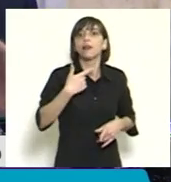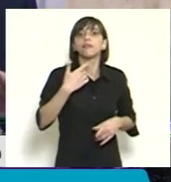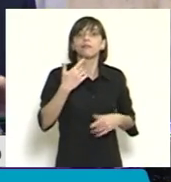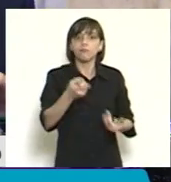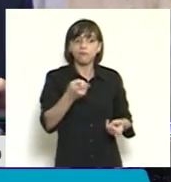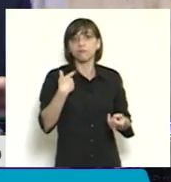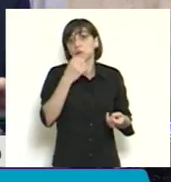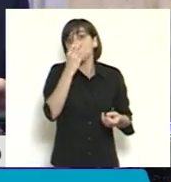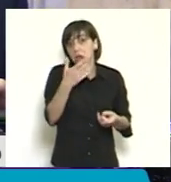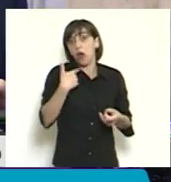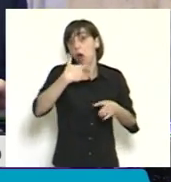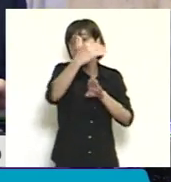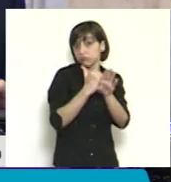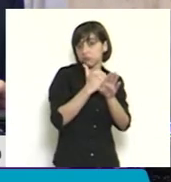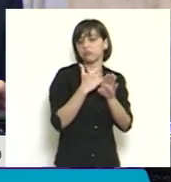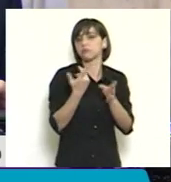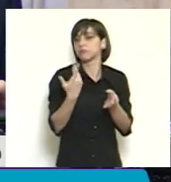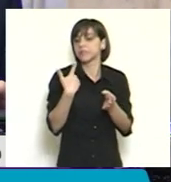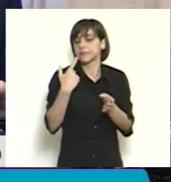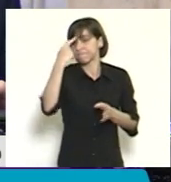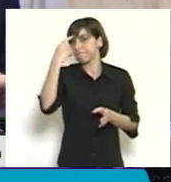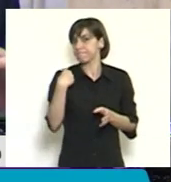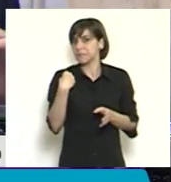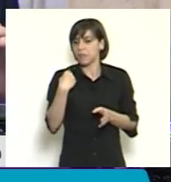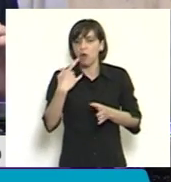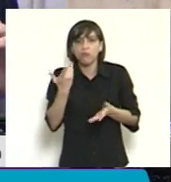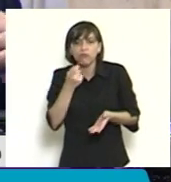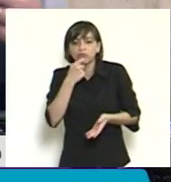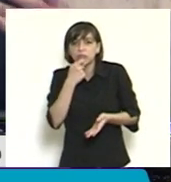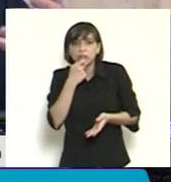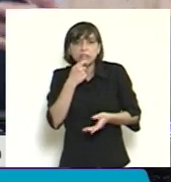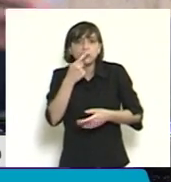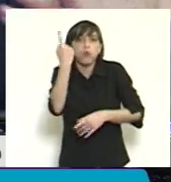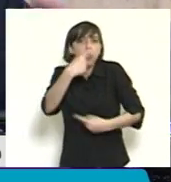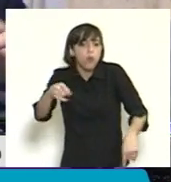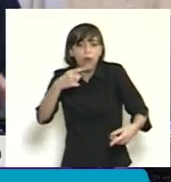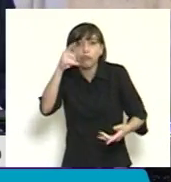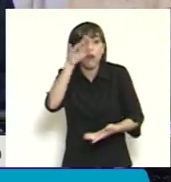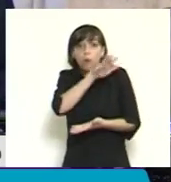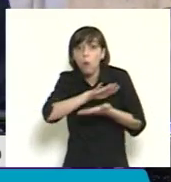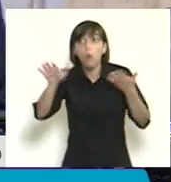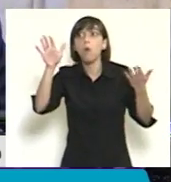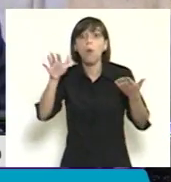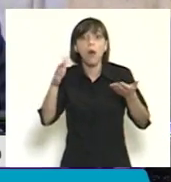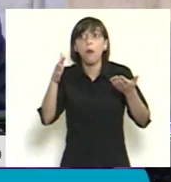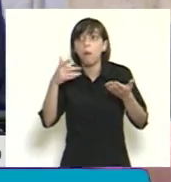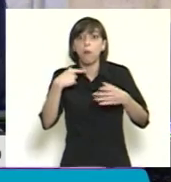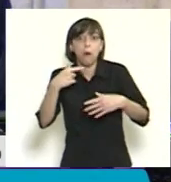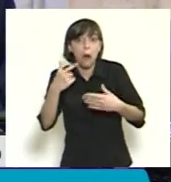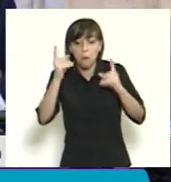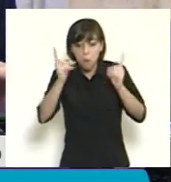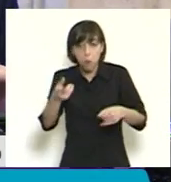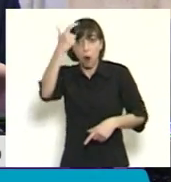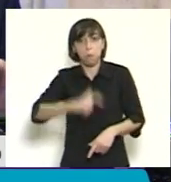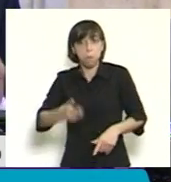únicamente del artículo 12 que impide digamos las promociones al lanzamiento. En el